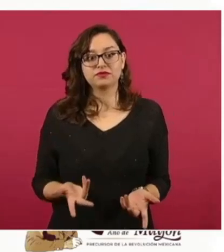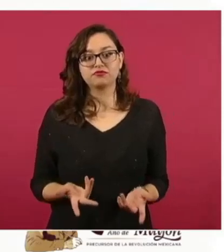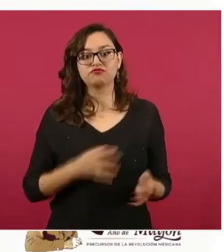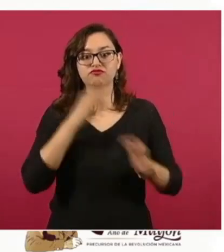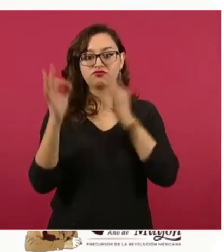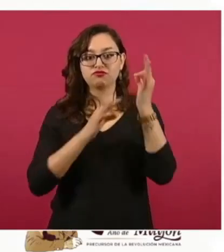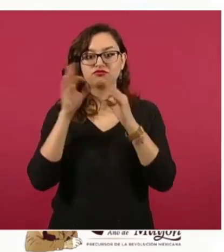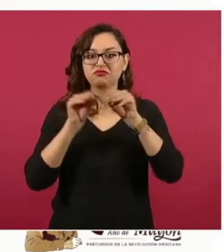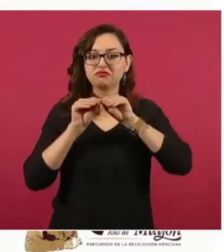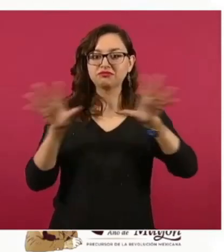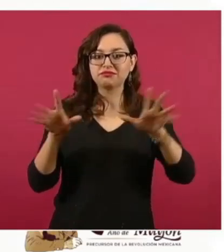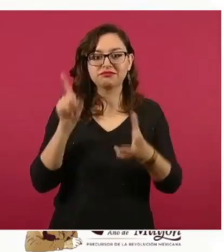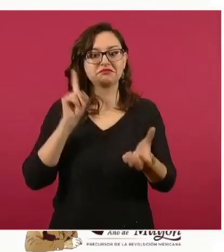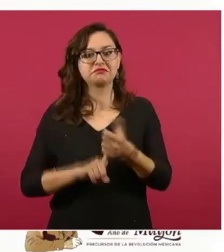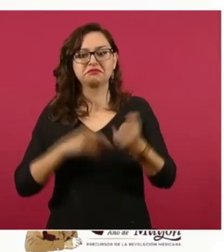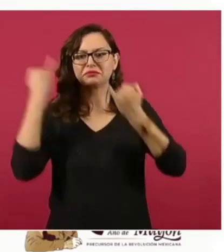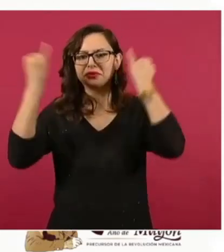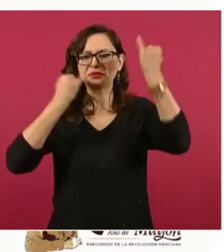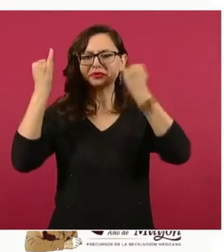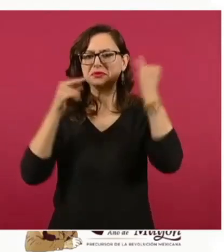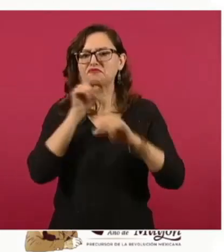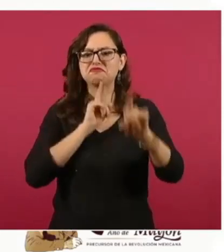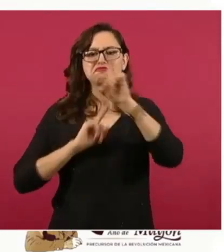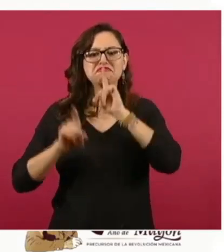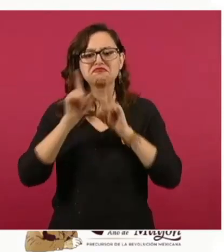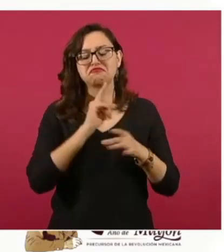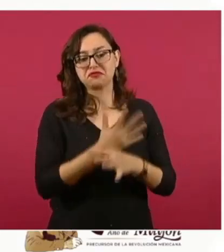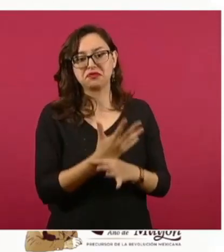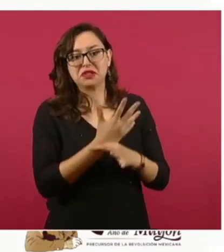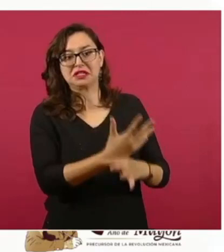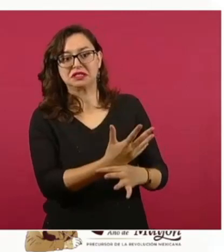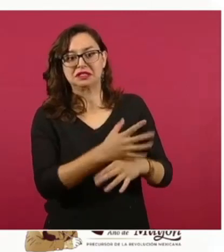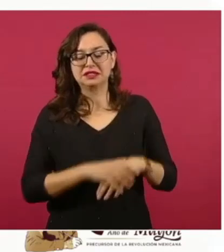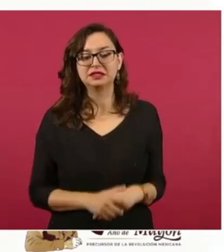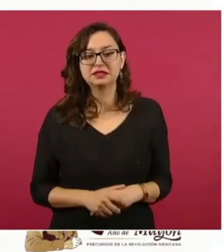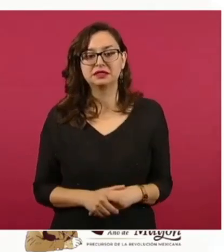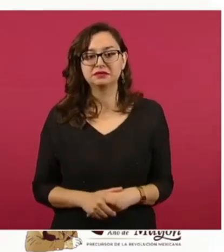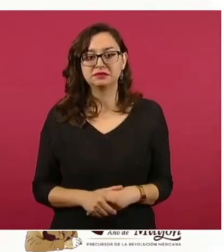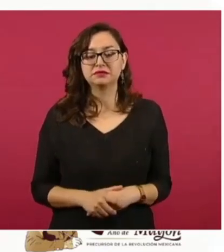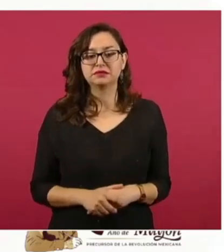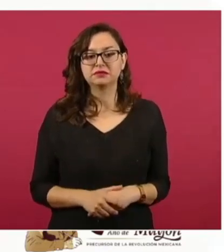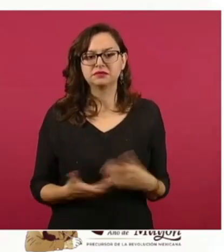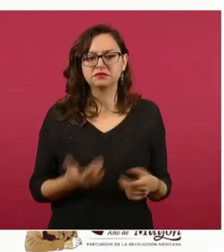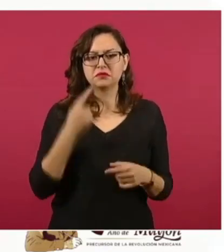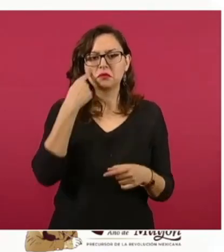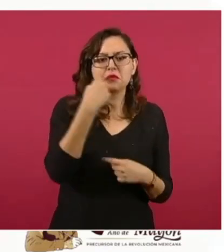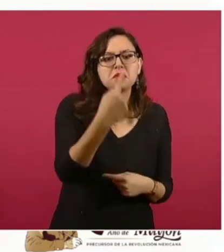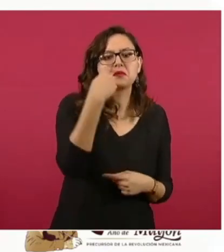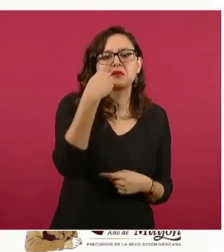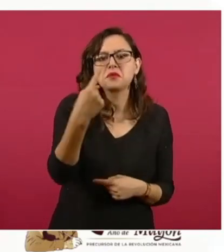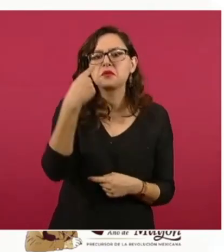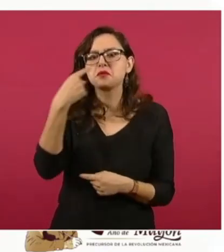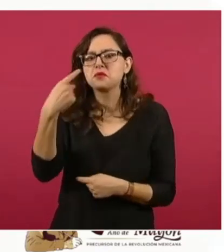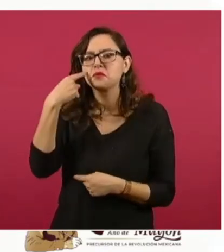periodismo ficción. El columnista El Financiero afirma que hay suficiente evidencia empírica para afirmar que López